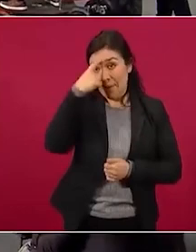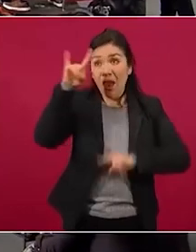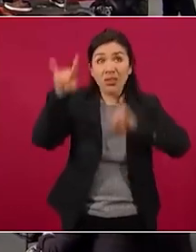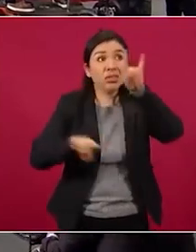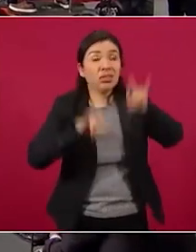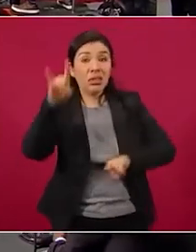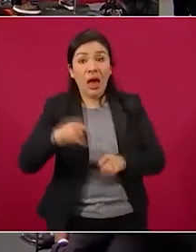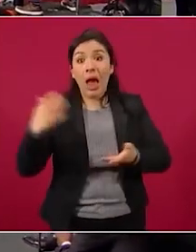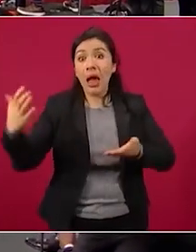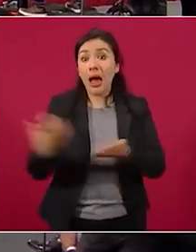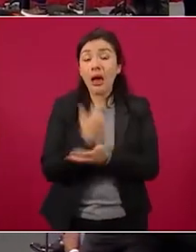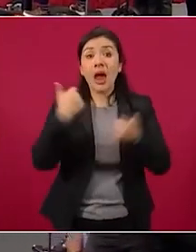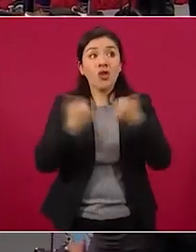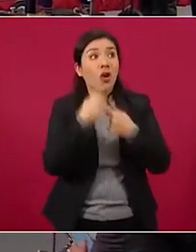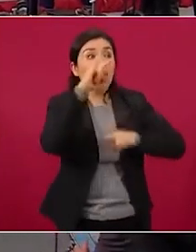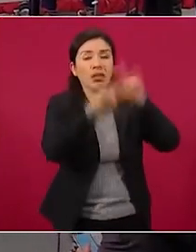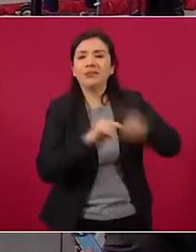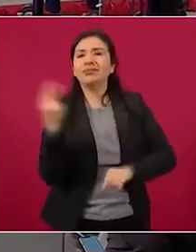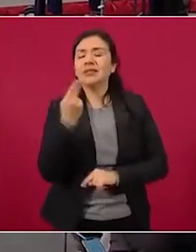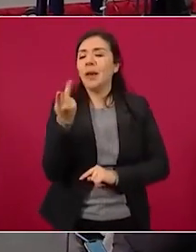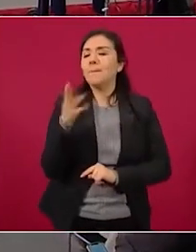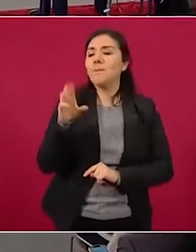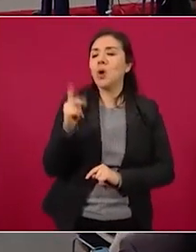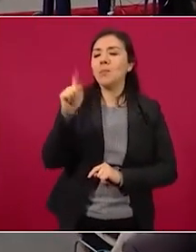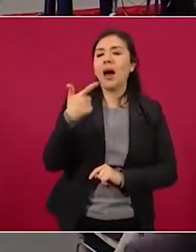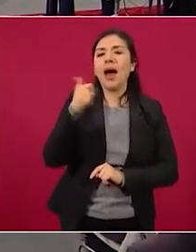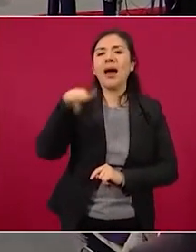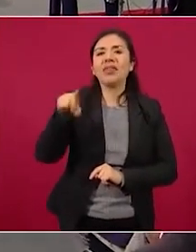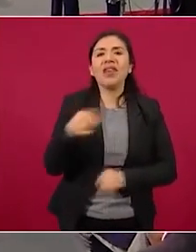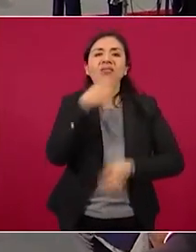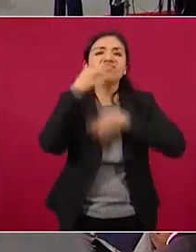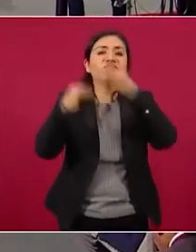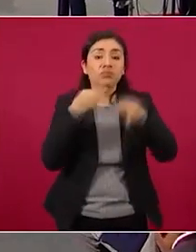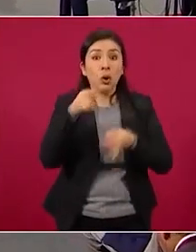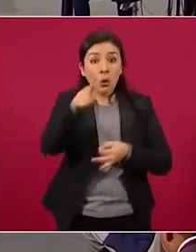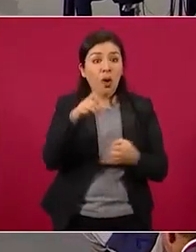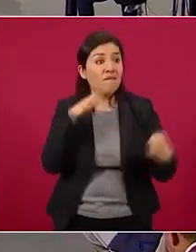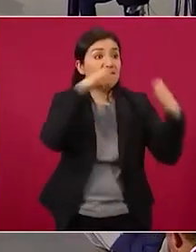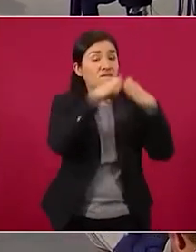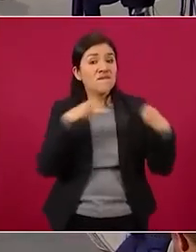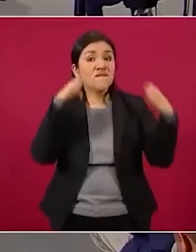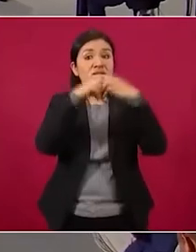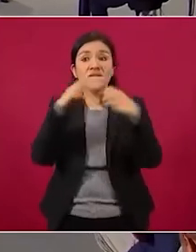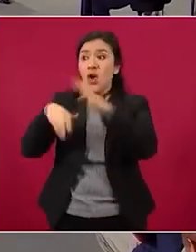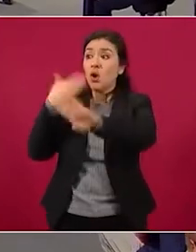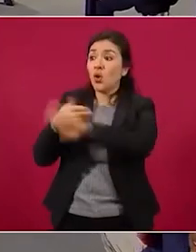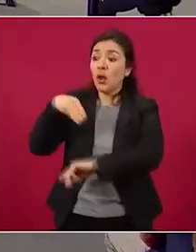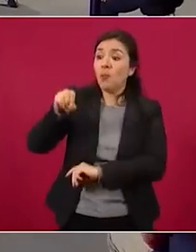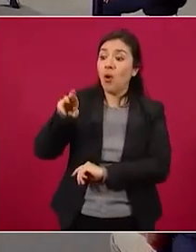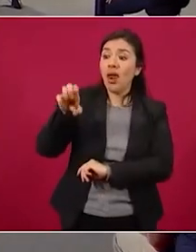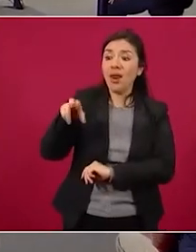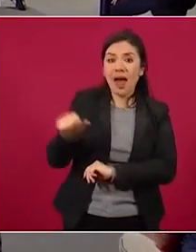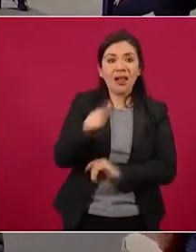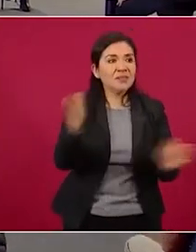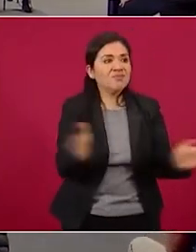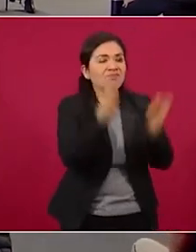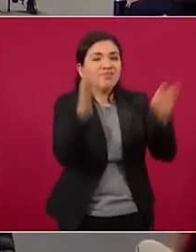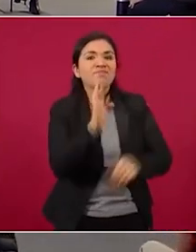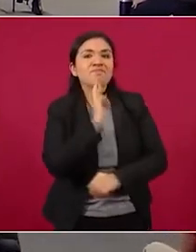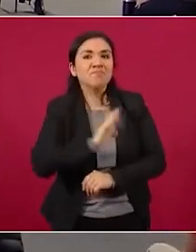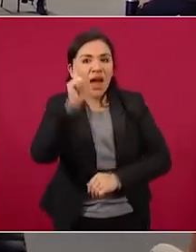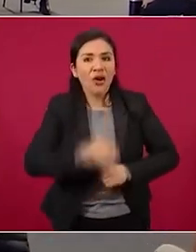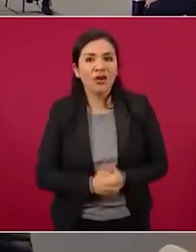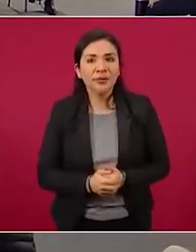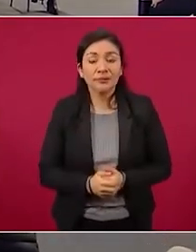publicidad se gana con propaganda y mientras más mentiras des contra Morena mejor te va o sea